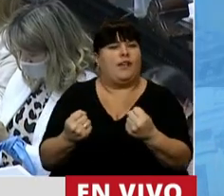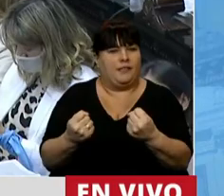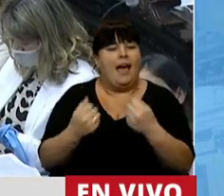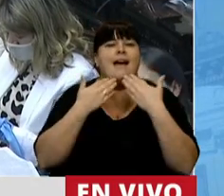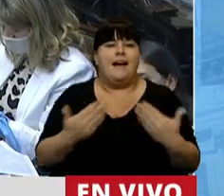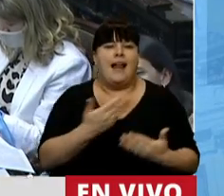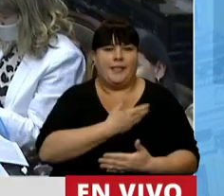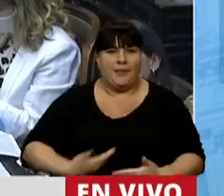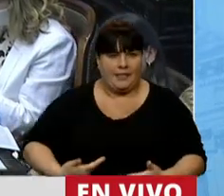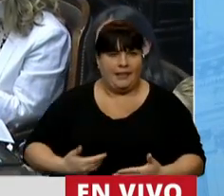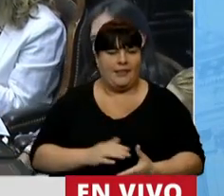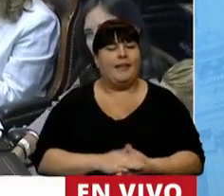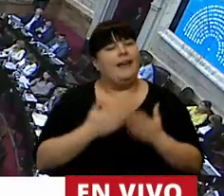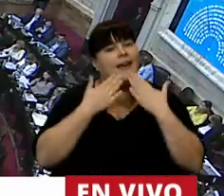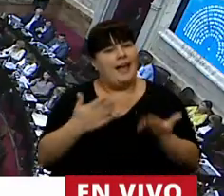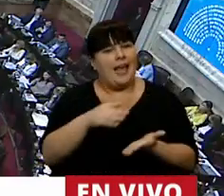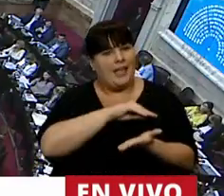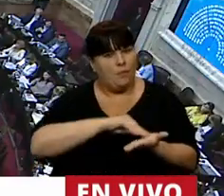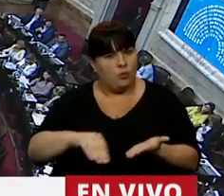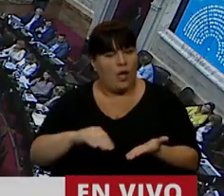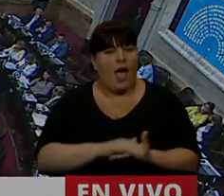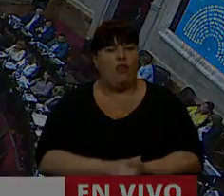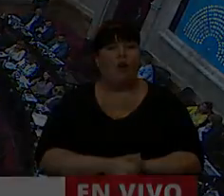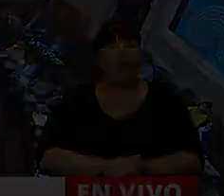Gracias, señor presidente. Gracias, diputado. Bárbaro. Bárbaro.